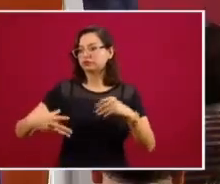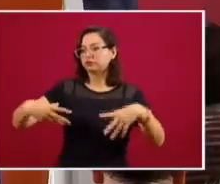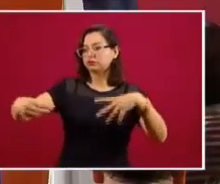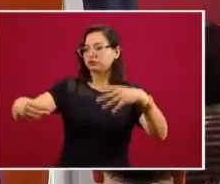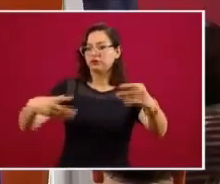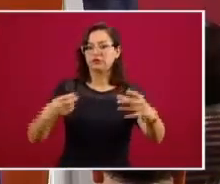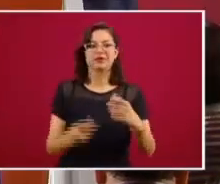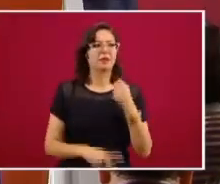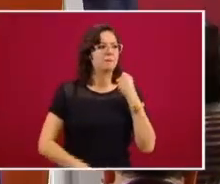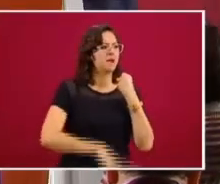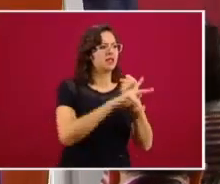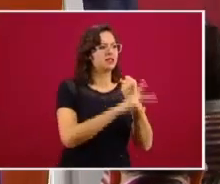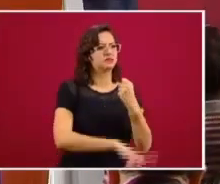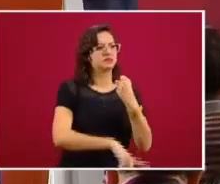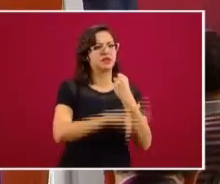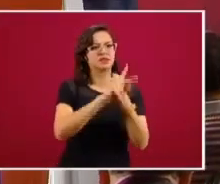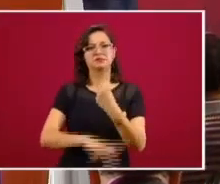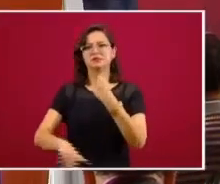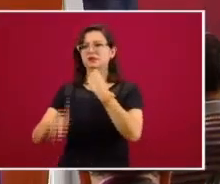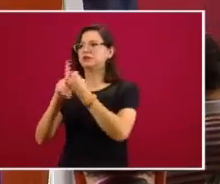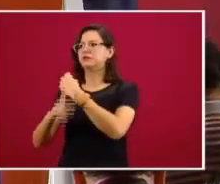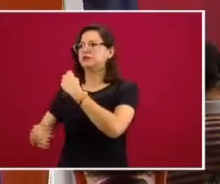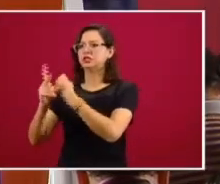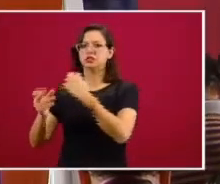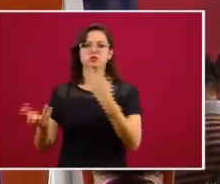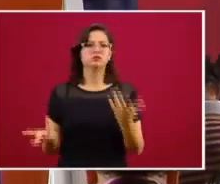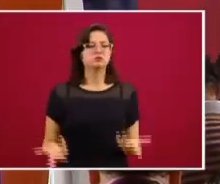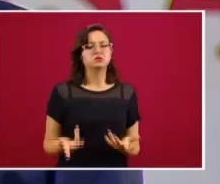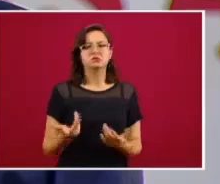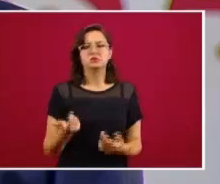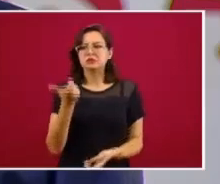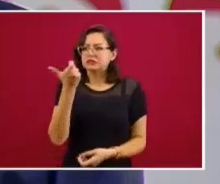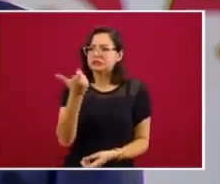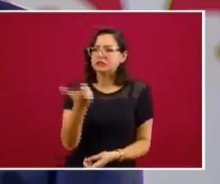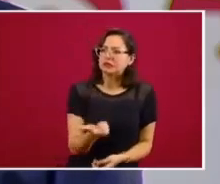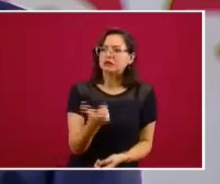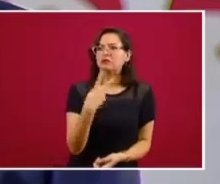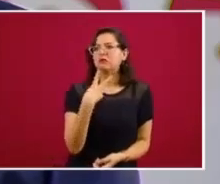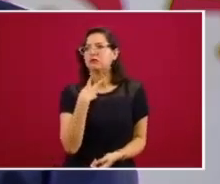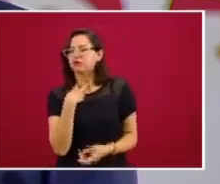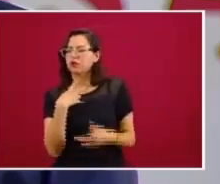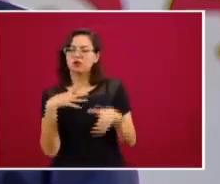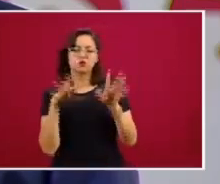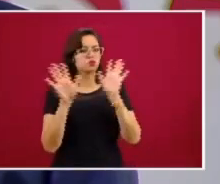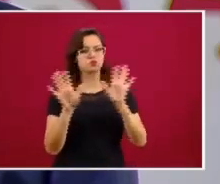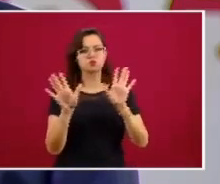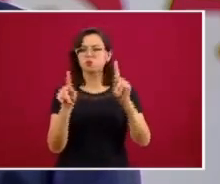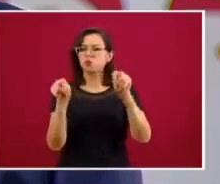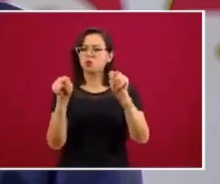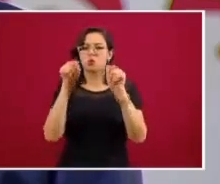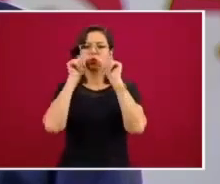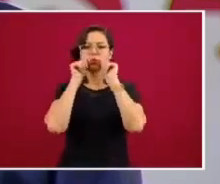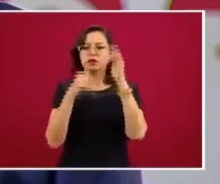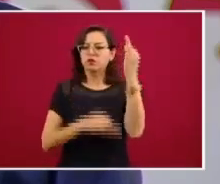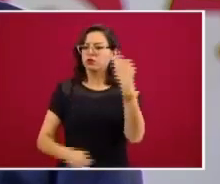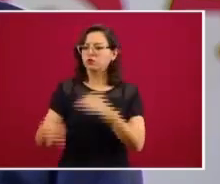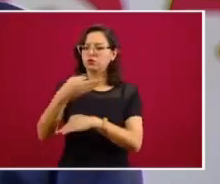independientemente de su situación económica, tengan acceso a estos